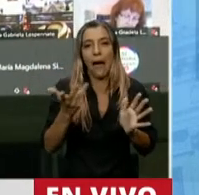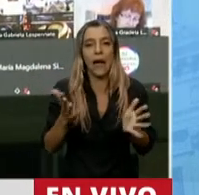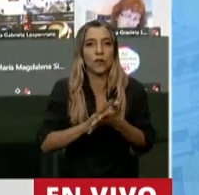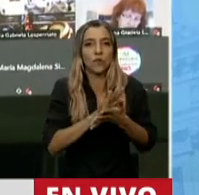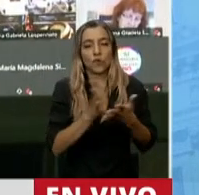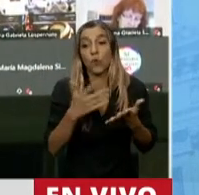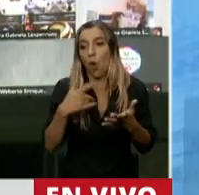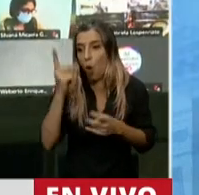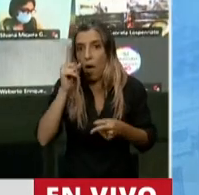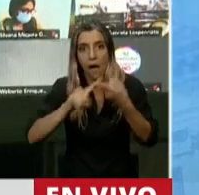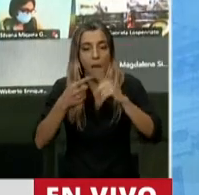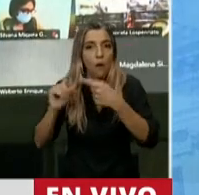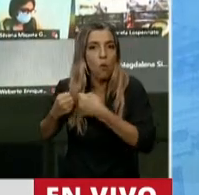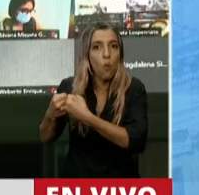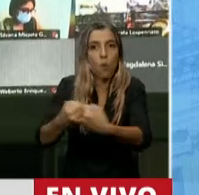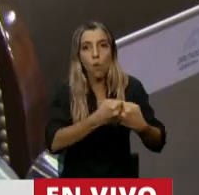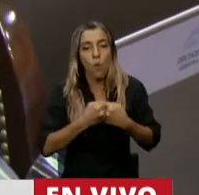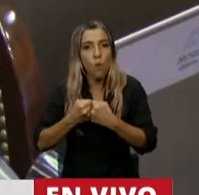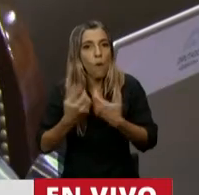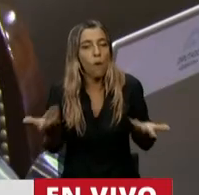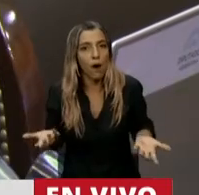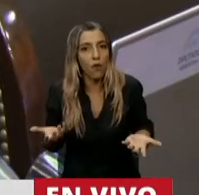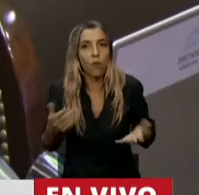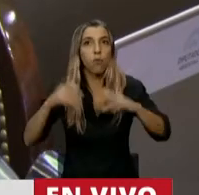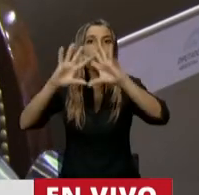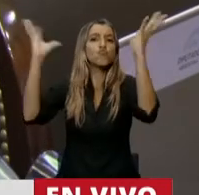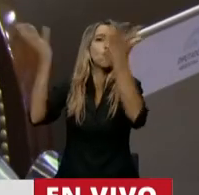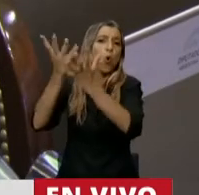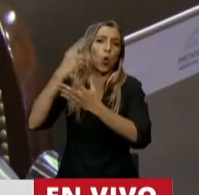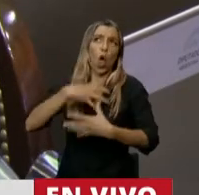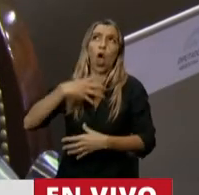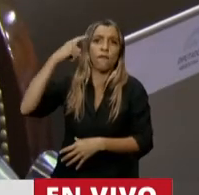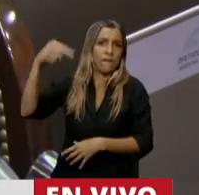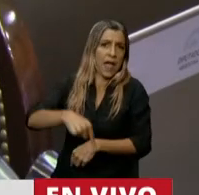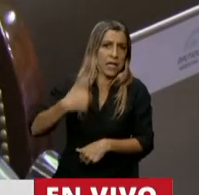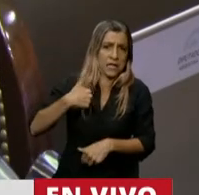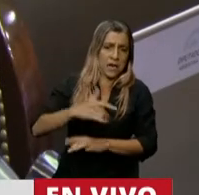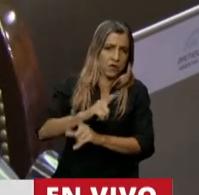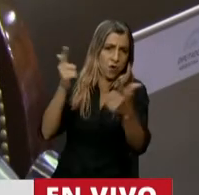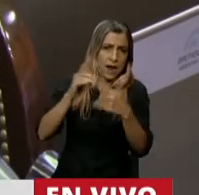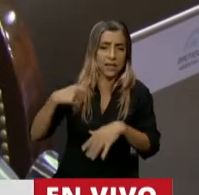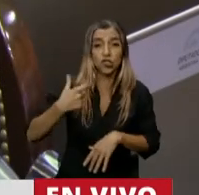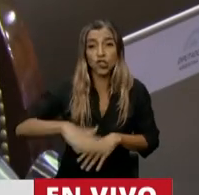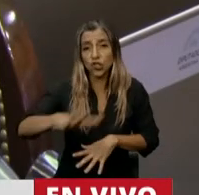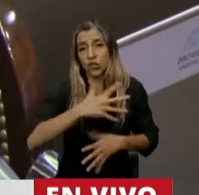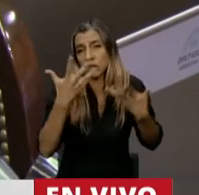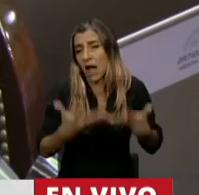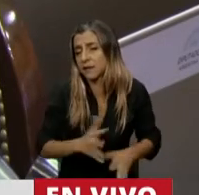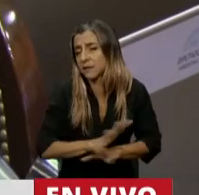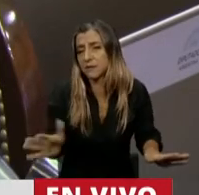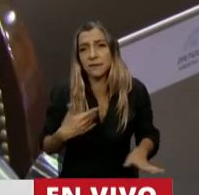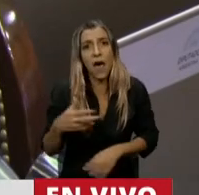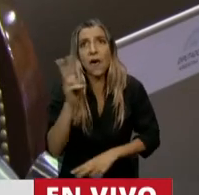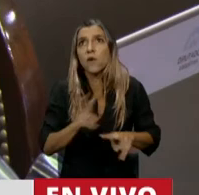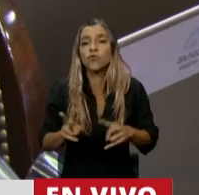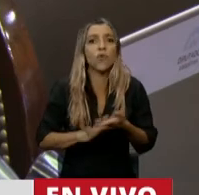poniendo de acuerdo entre todos, porque el mundo no nos cree, la sociedad está agotada, está harta de gestos que no